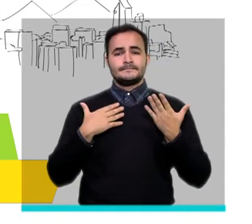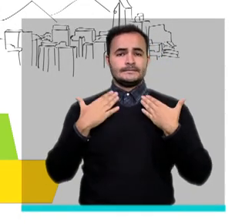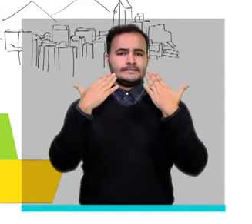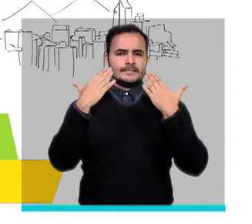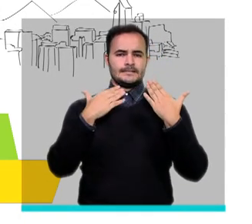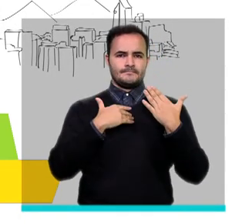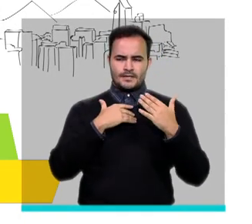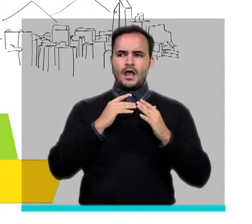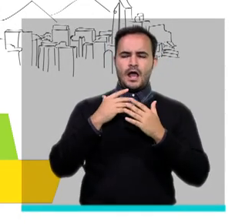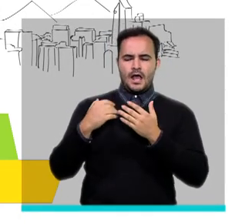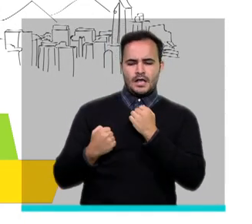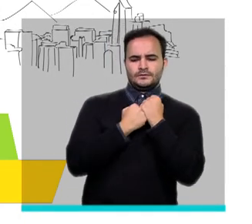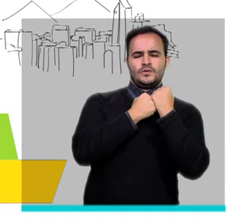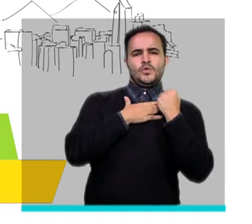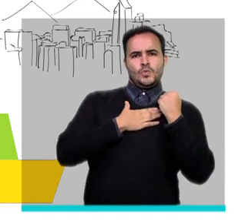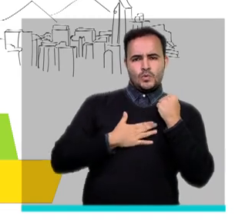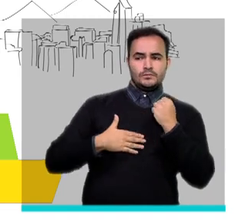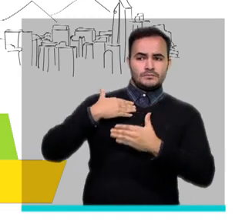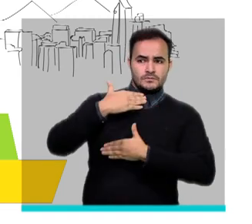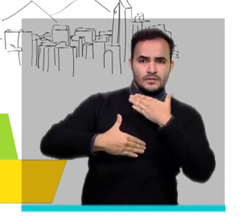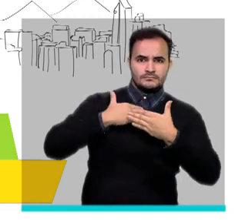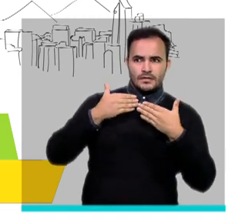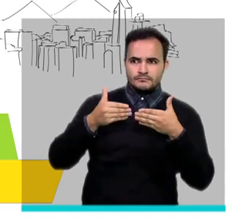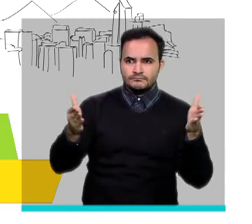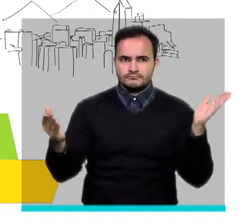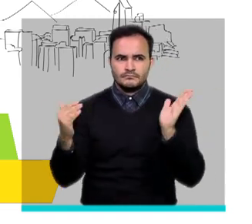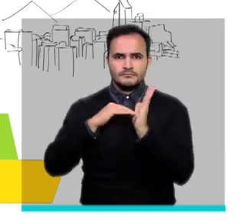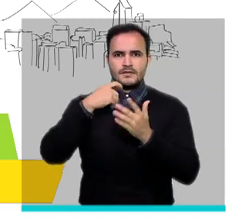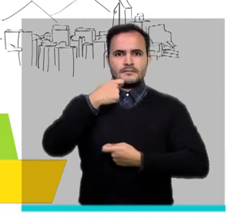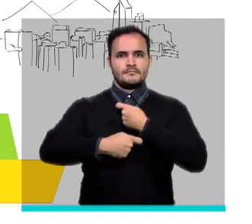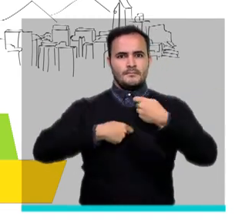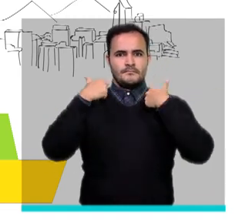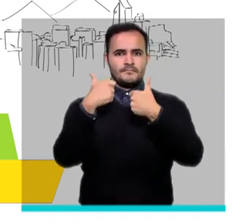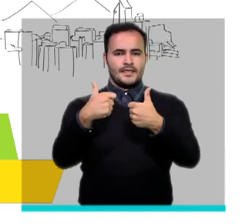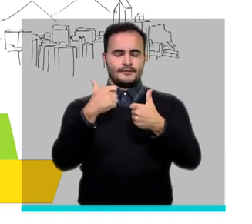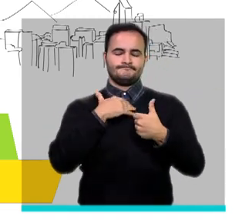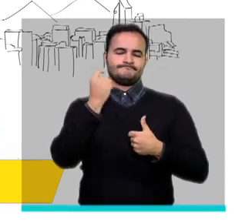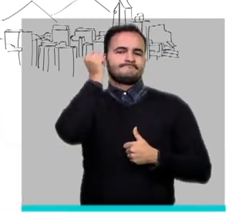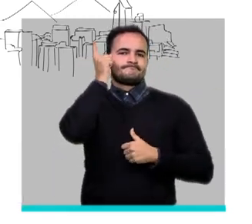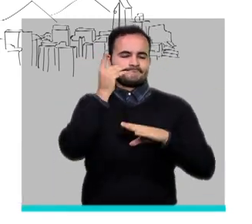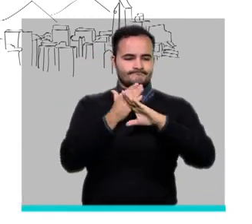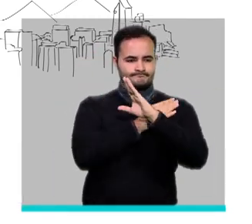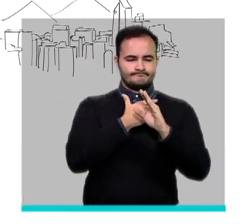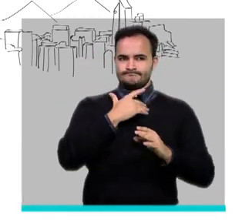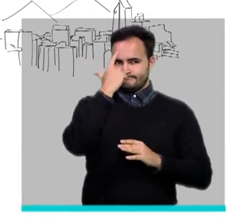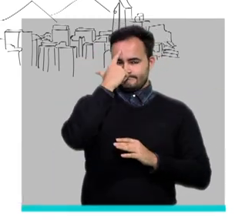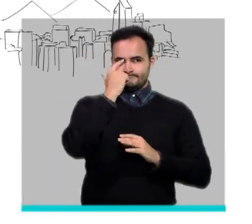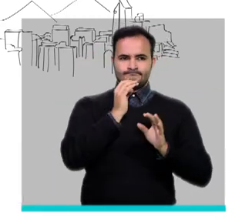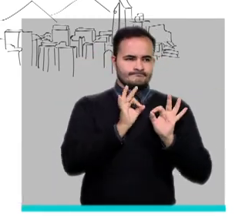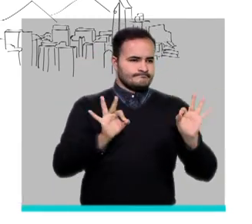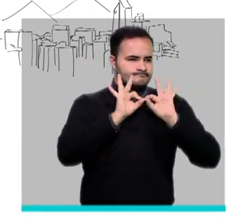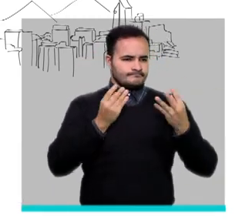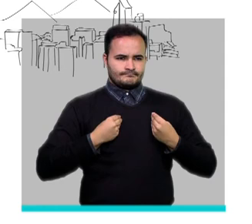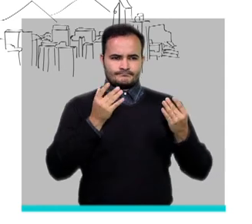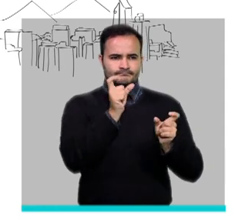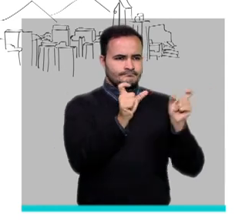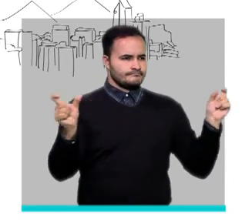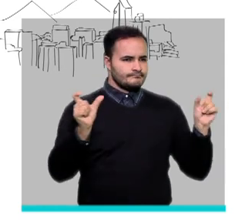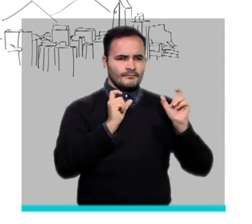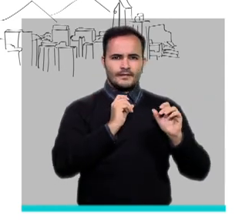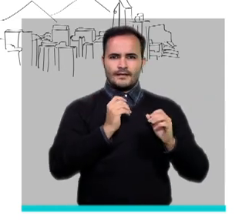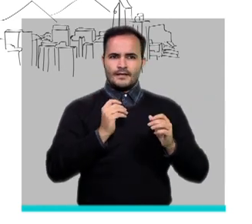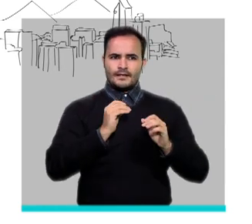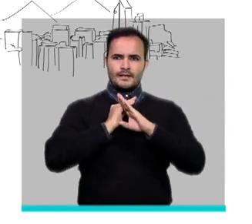para una reactivación económica donde la vida sea prioridad, donde el orden, donde la